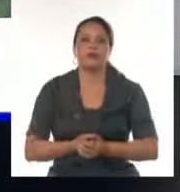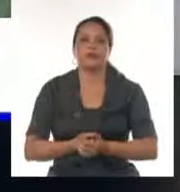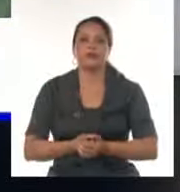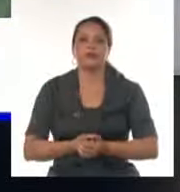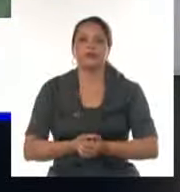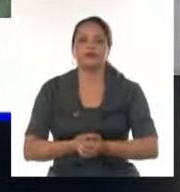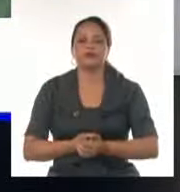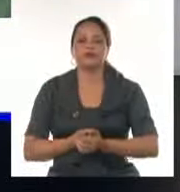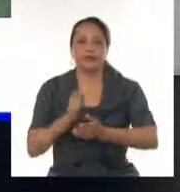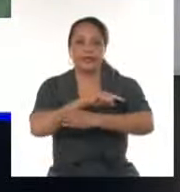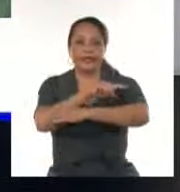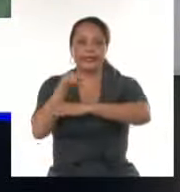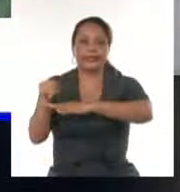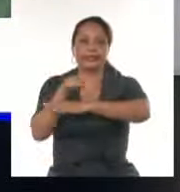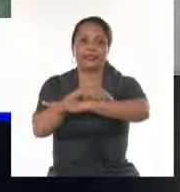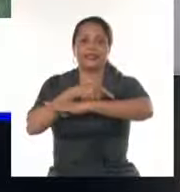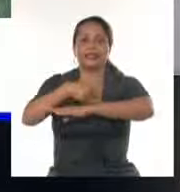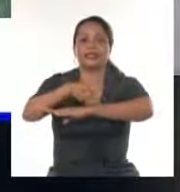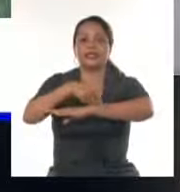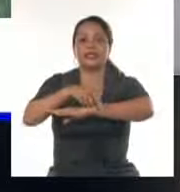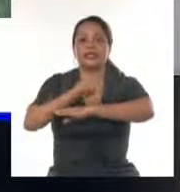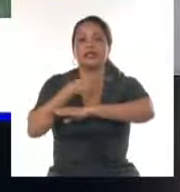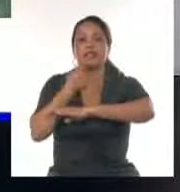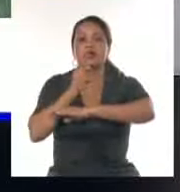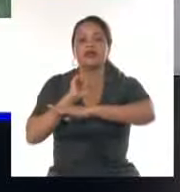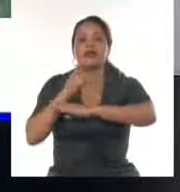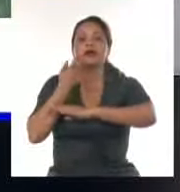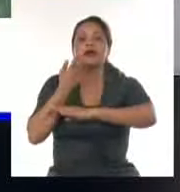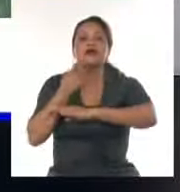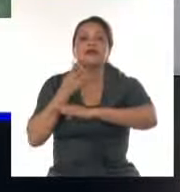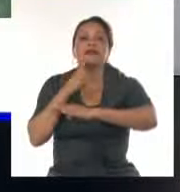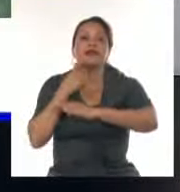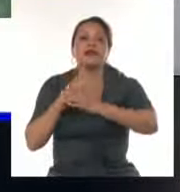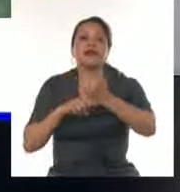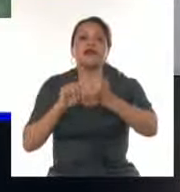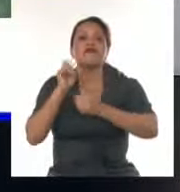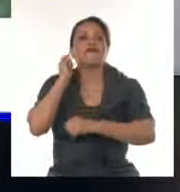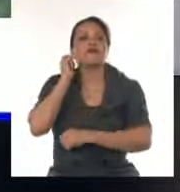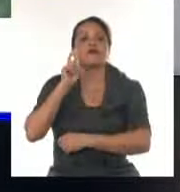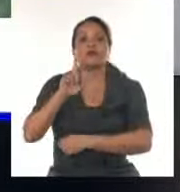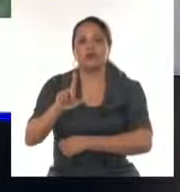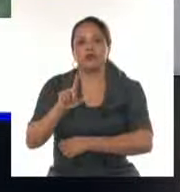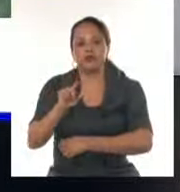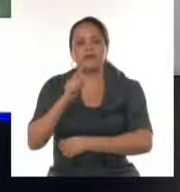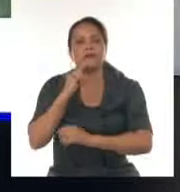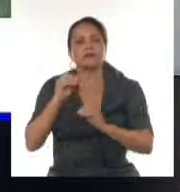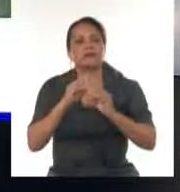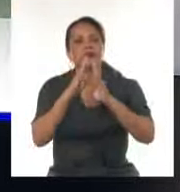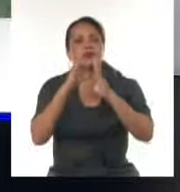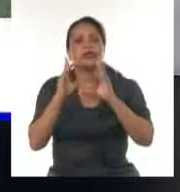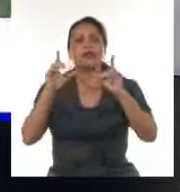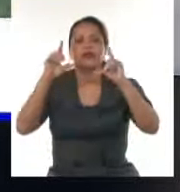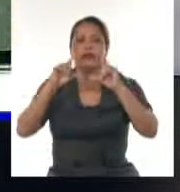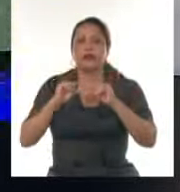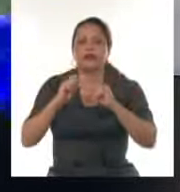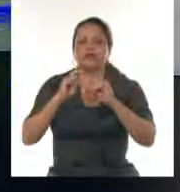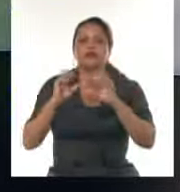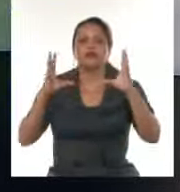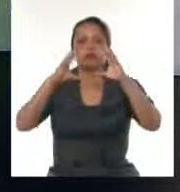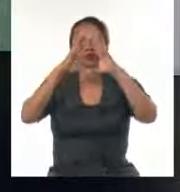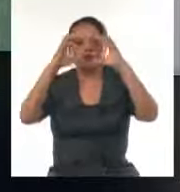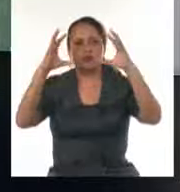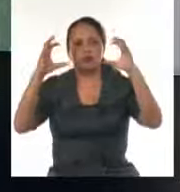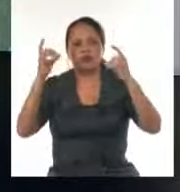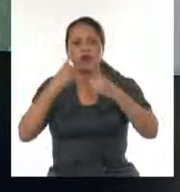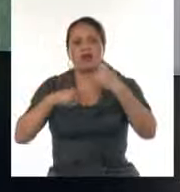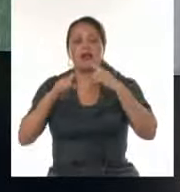centro próximo a la península de la Florida y por eso prácticamente por la mañana amanece con poca nubosidad en gran parte de nuestro país,